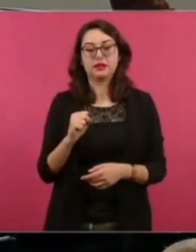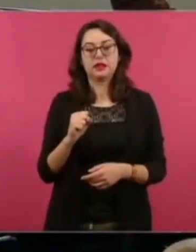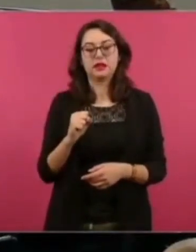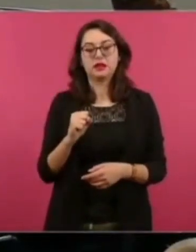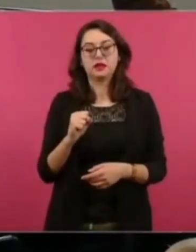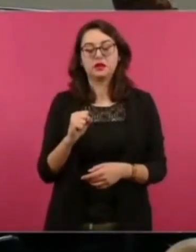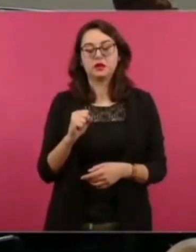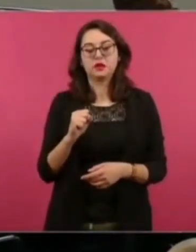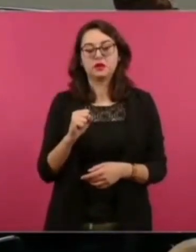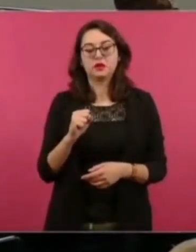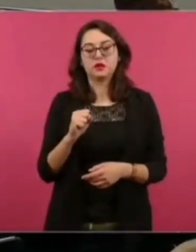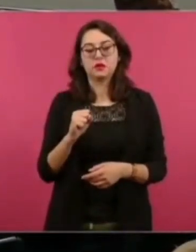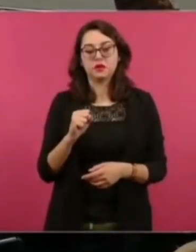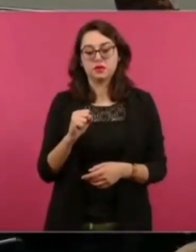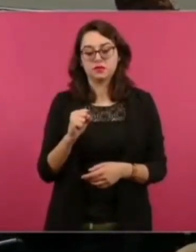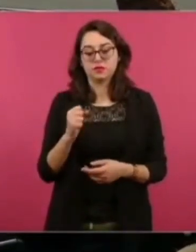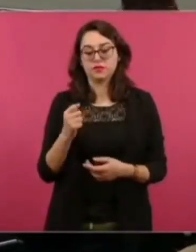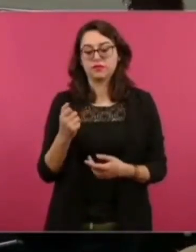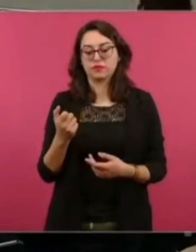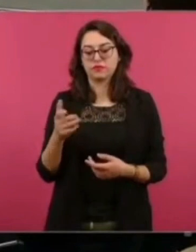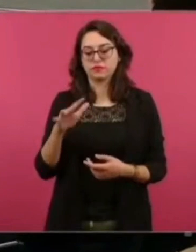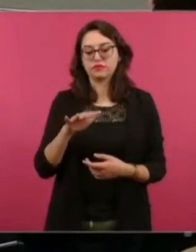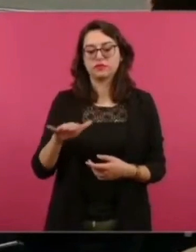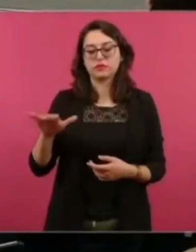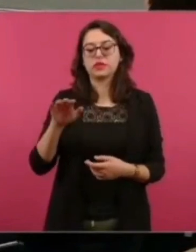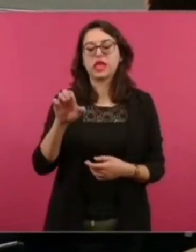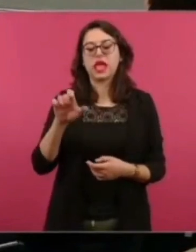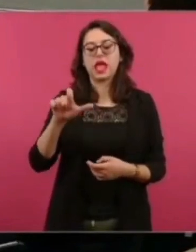se llama creo que la Comunidad del Guayabo.